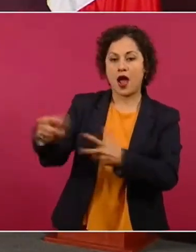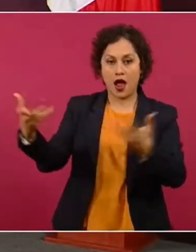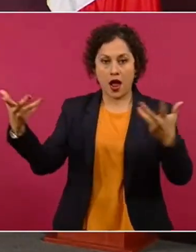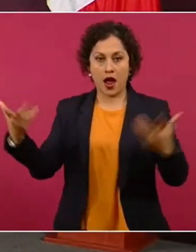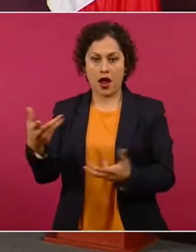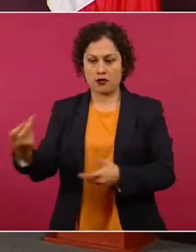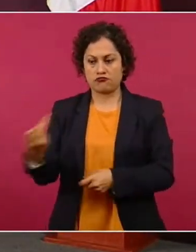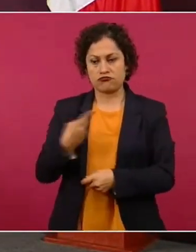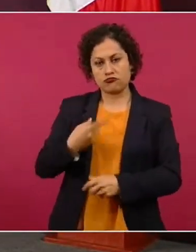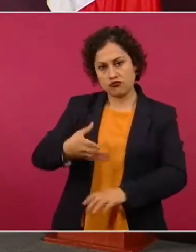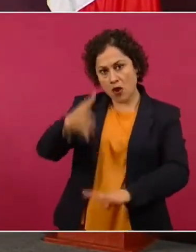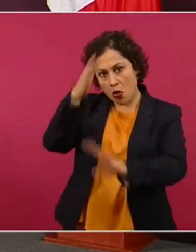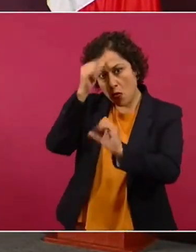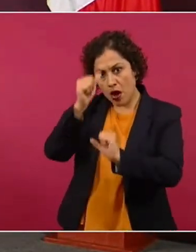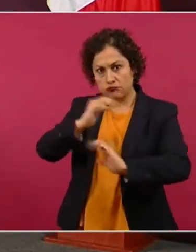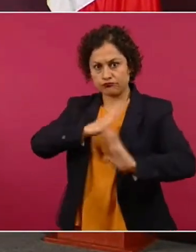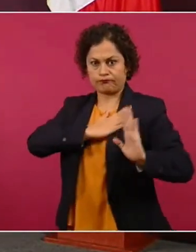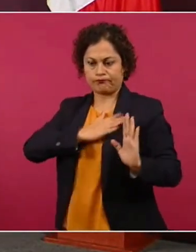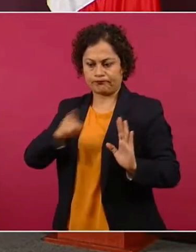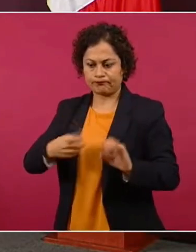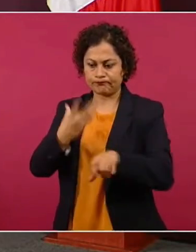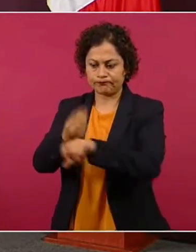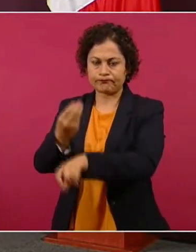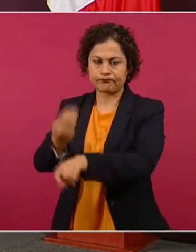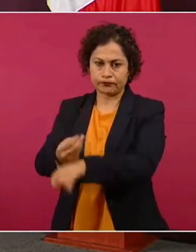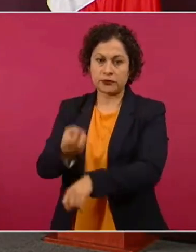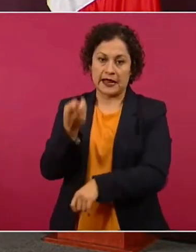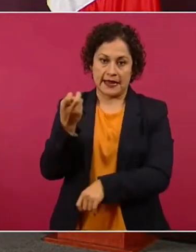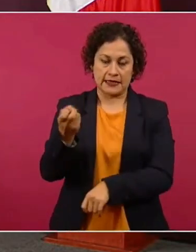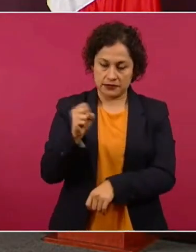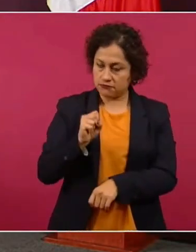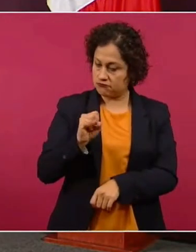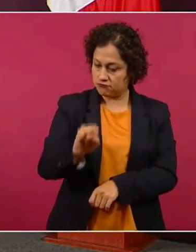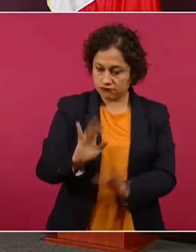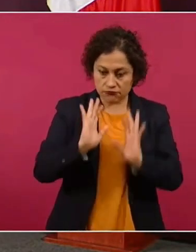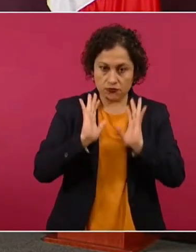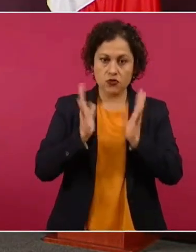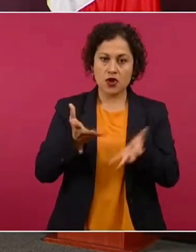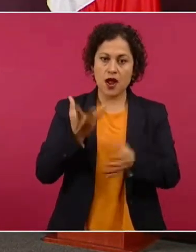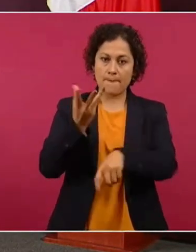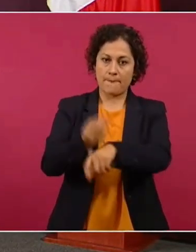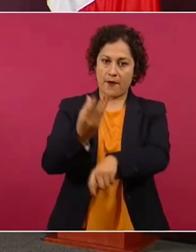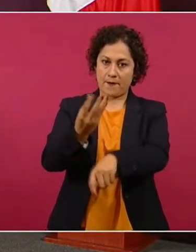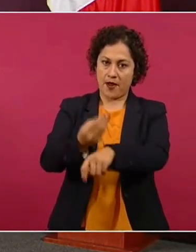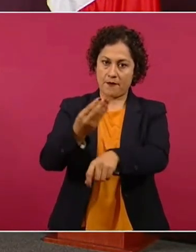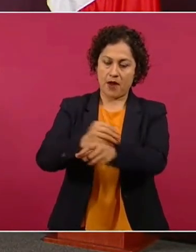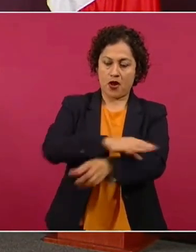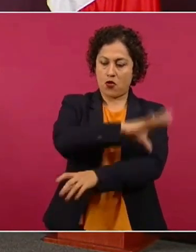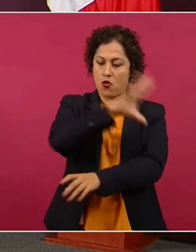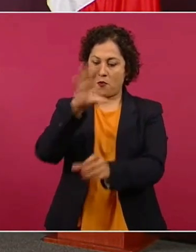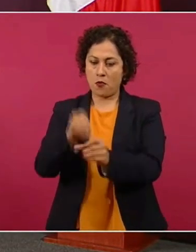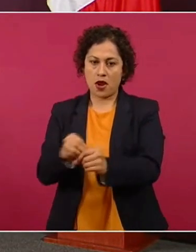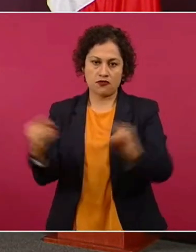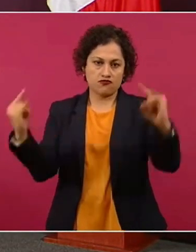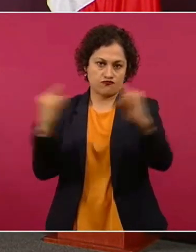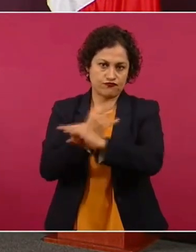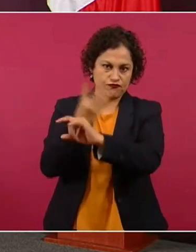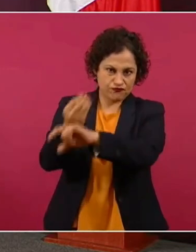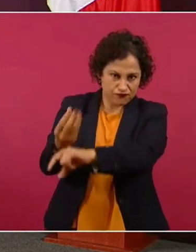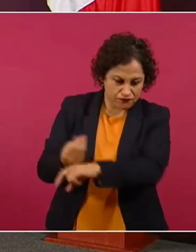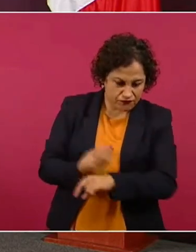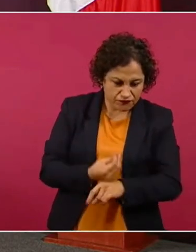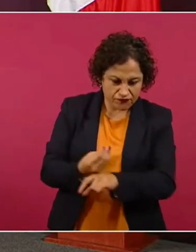compromiso de mejorar ese camino y esa se va a reconstruir por completo, esa